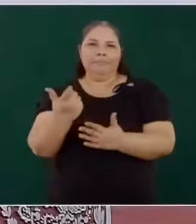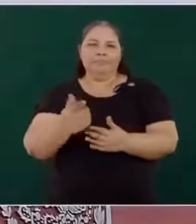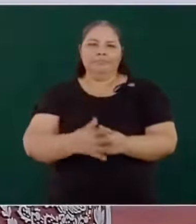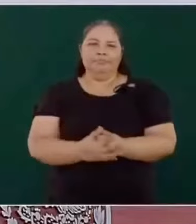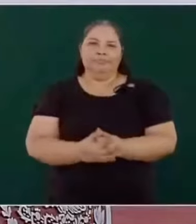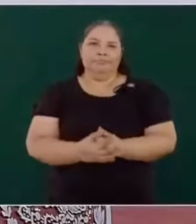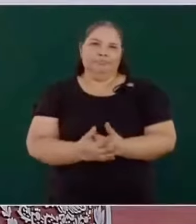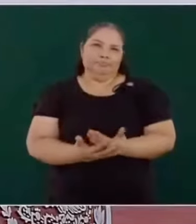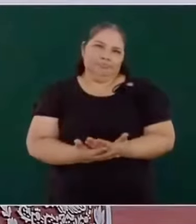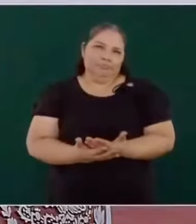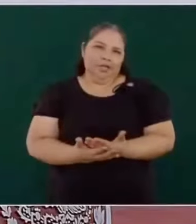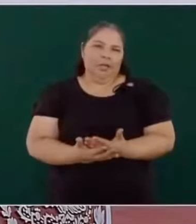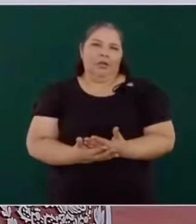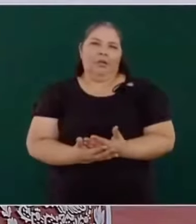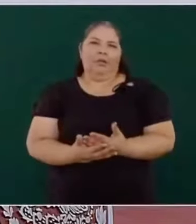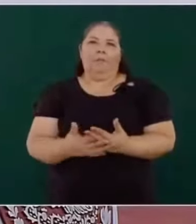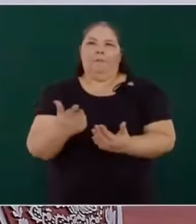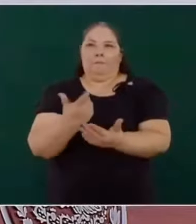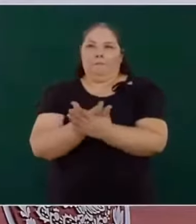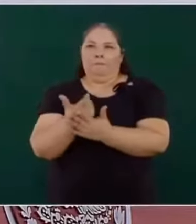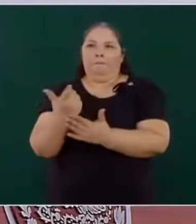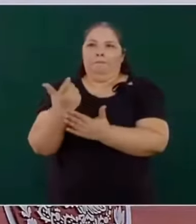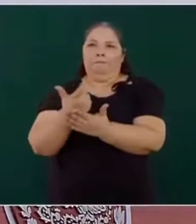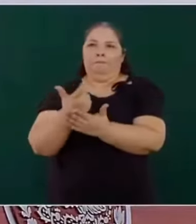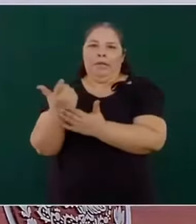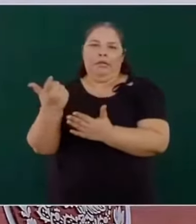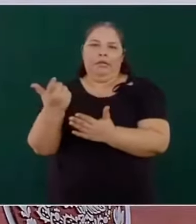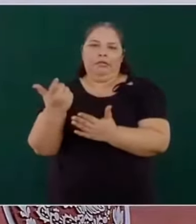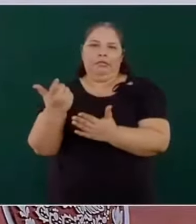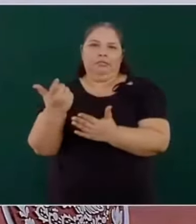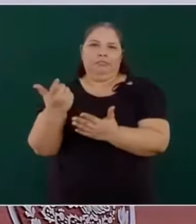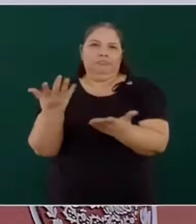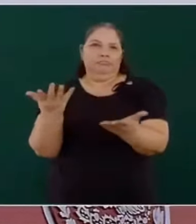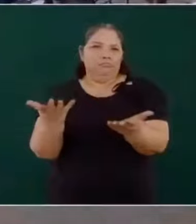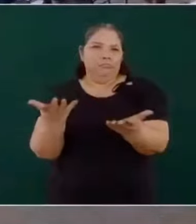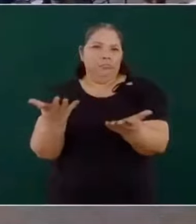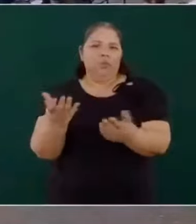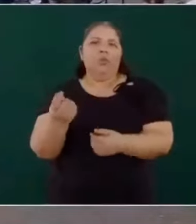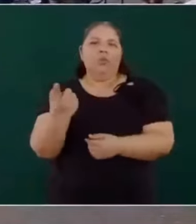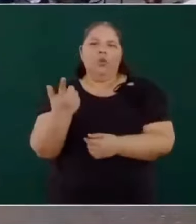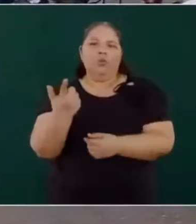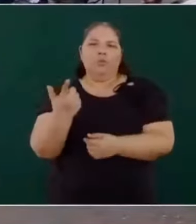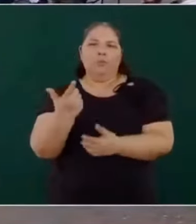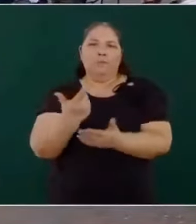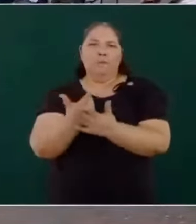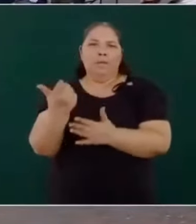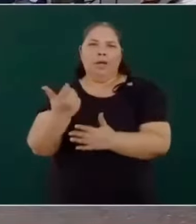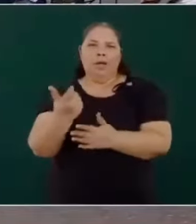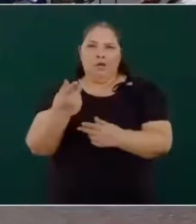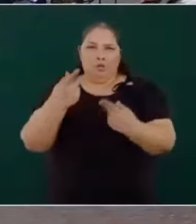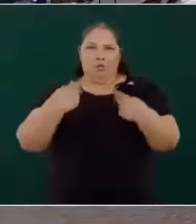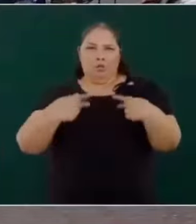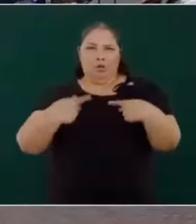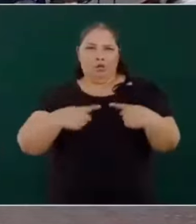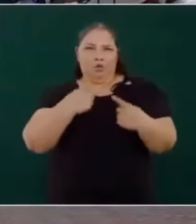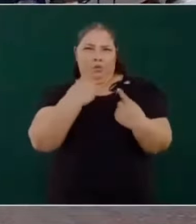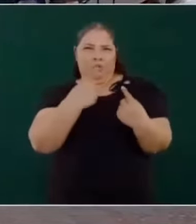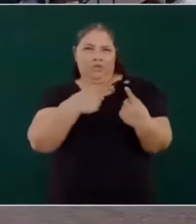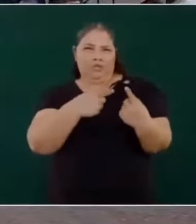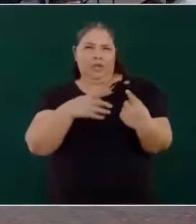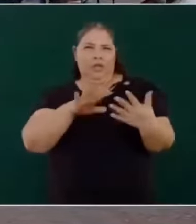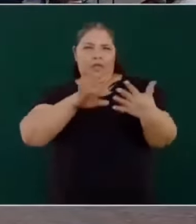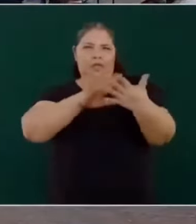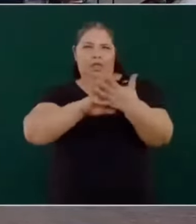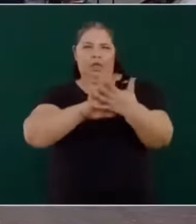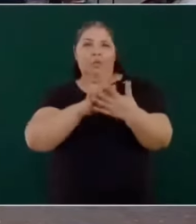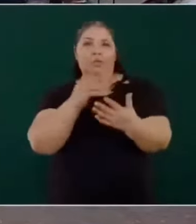y había que estarles pagando, ¿saben a razón de cuánto por preso? 5